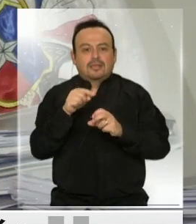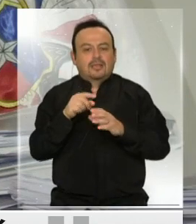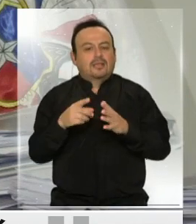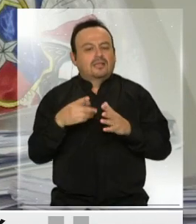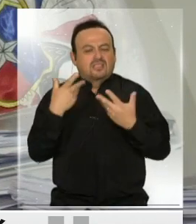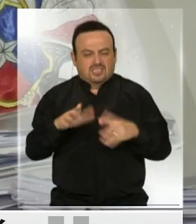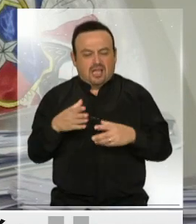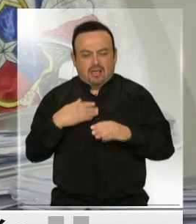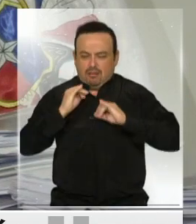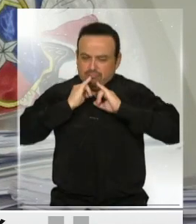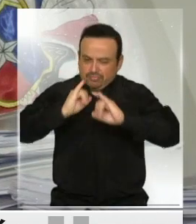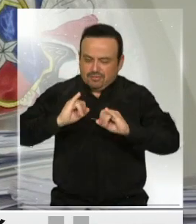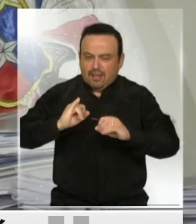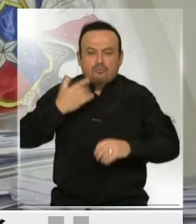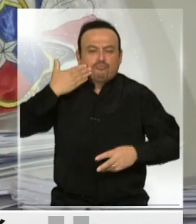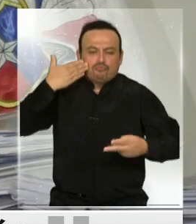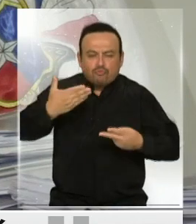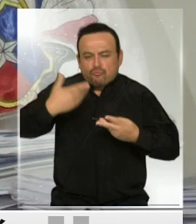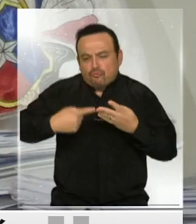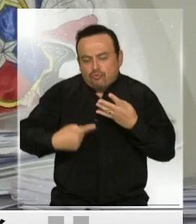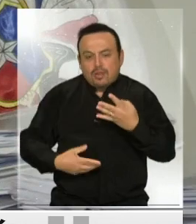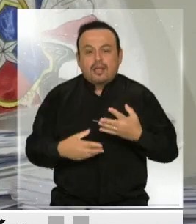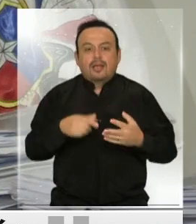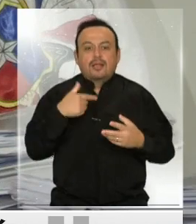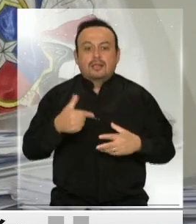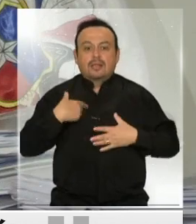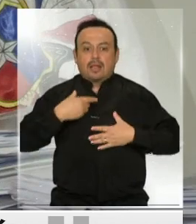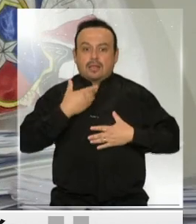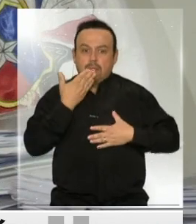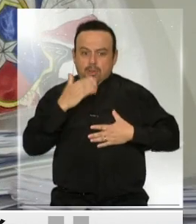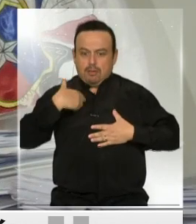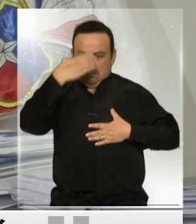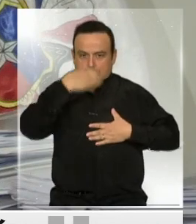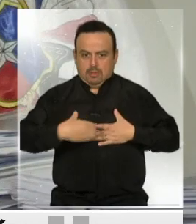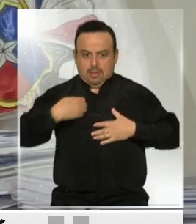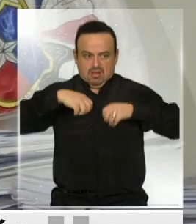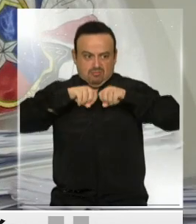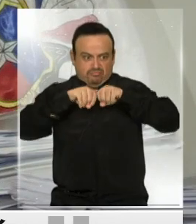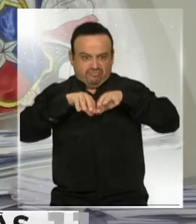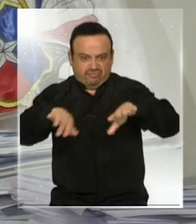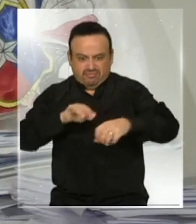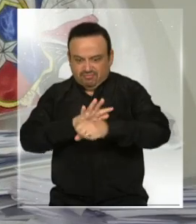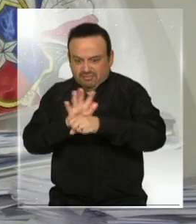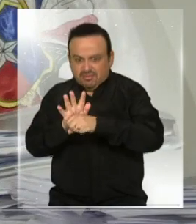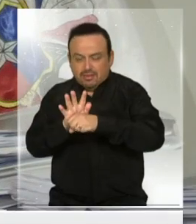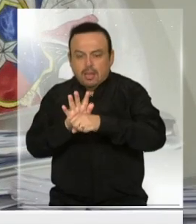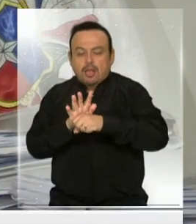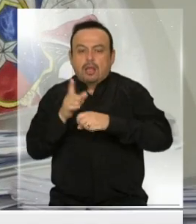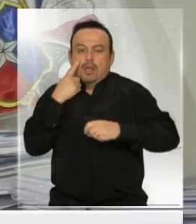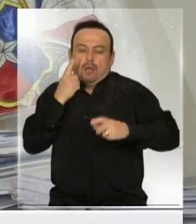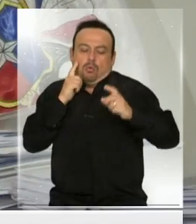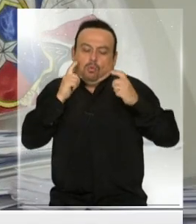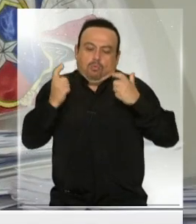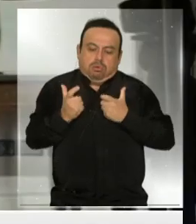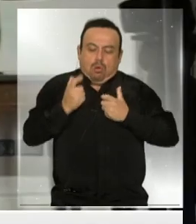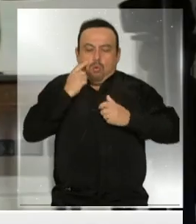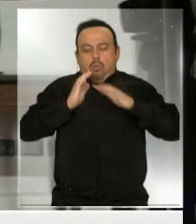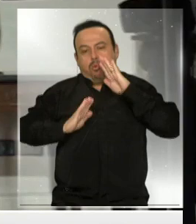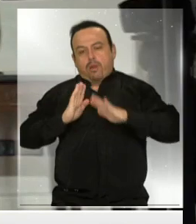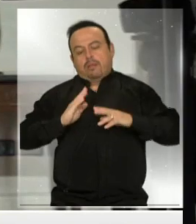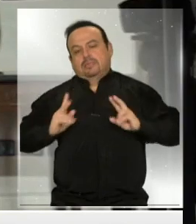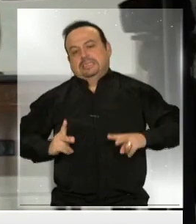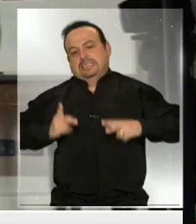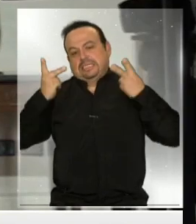todo lo anterior, nos va a permitir protegernos mejor de esta pandemia del coronavirus. Y va a proteger mejor no solamente